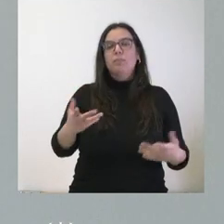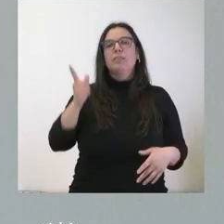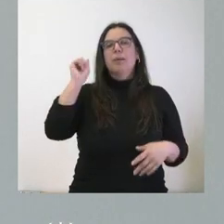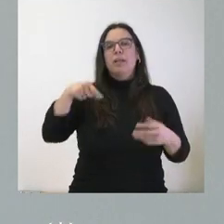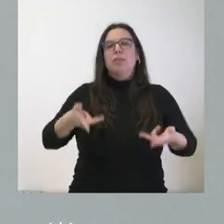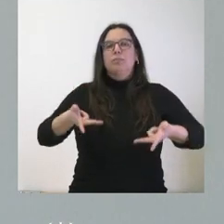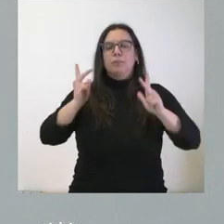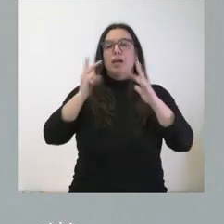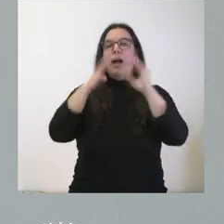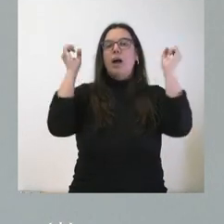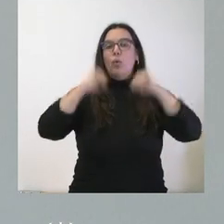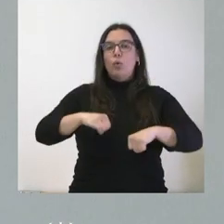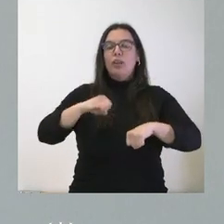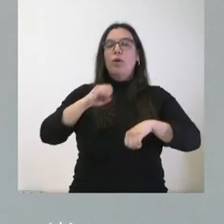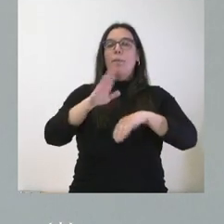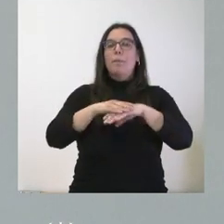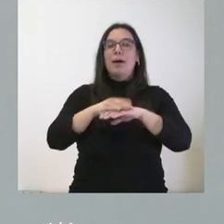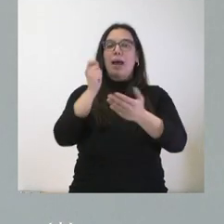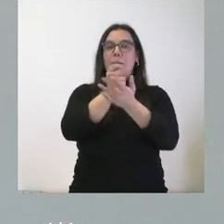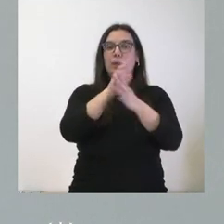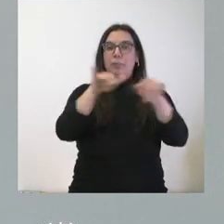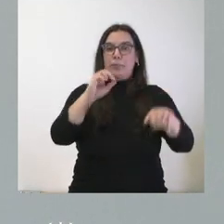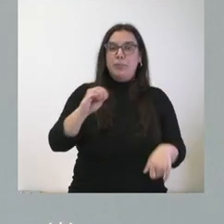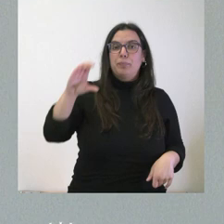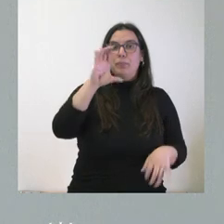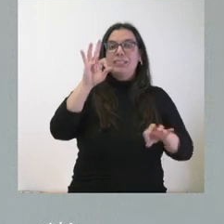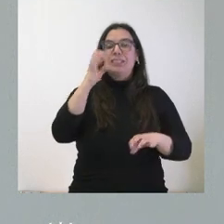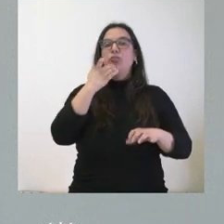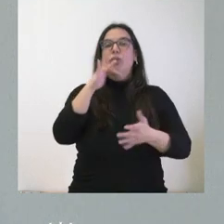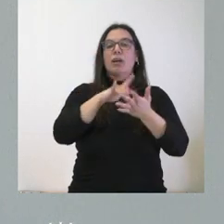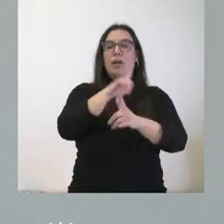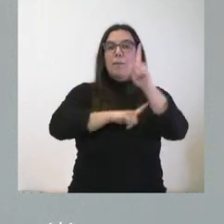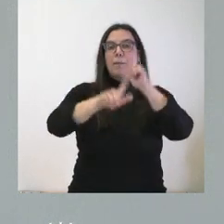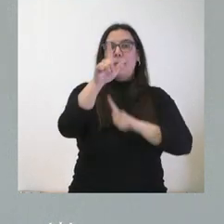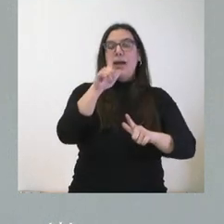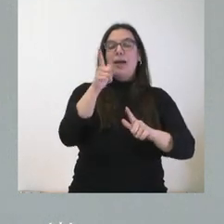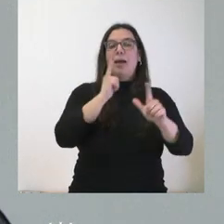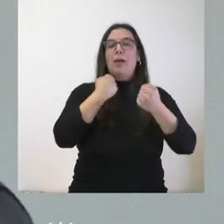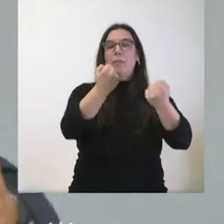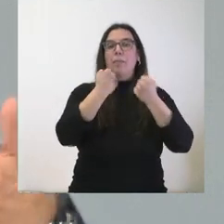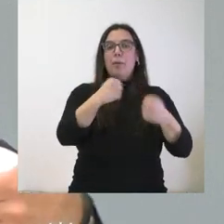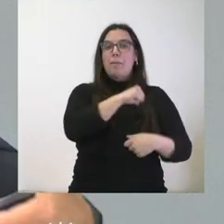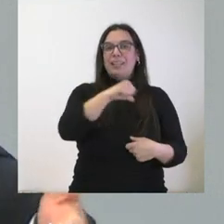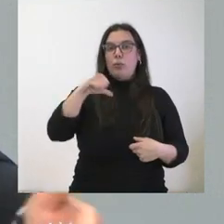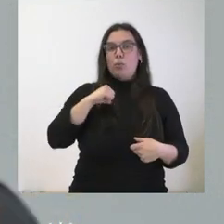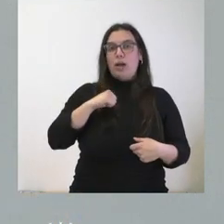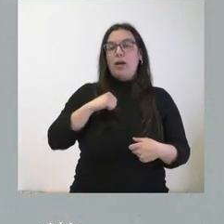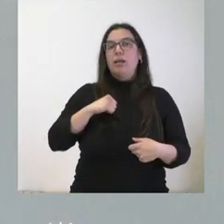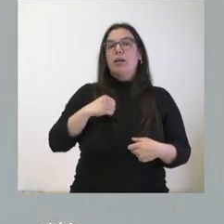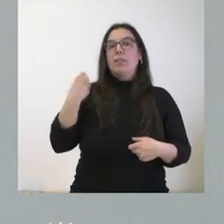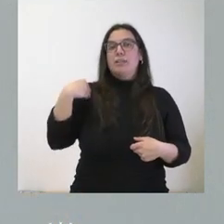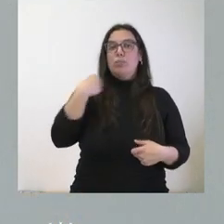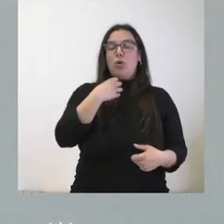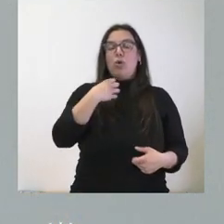verde al acuerdo por el que se aumenta la indemnización por viaje en vehículo particular de los empleados públicos de Castilla y León. Creo que alguno de ustedes preguntó